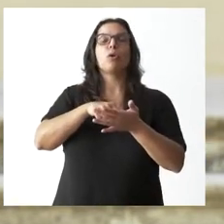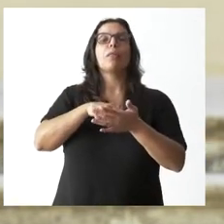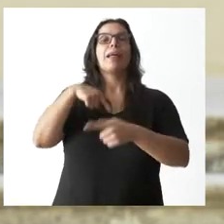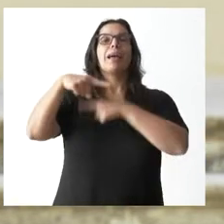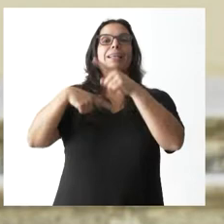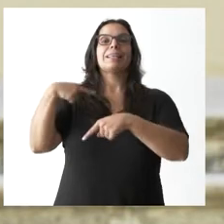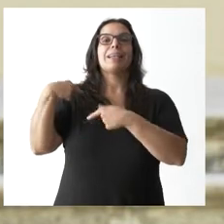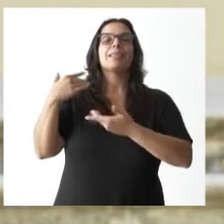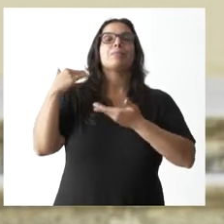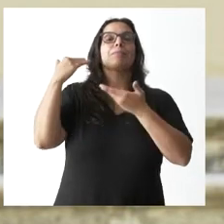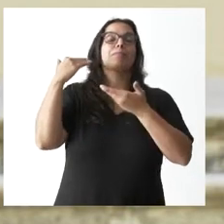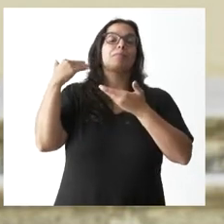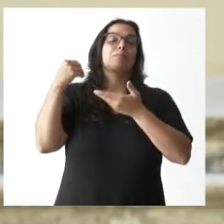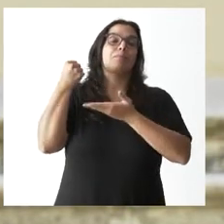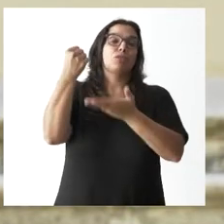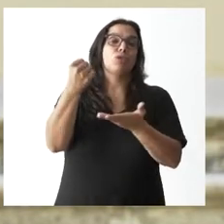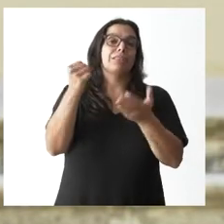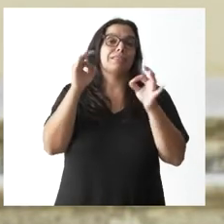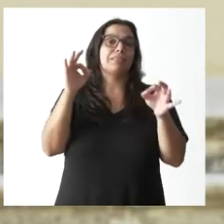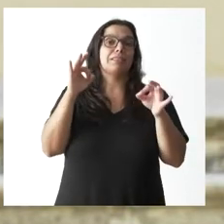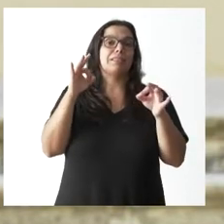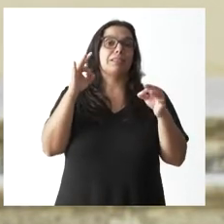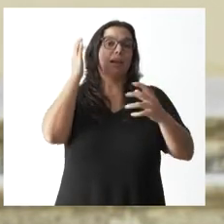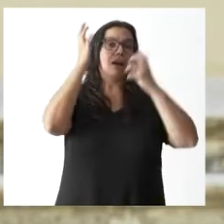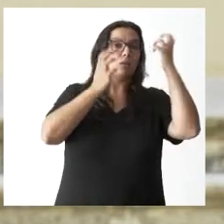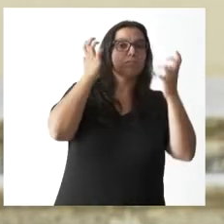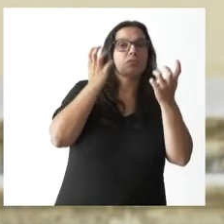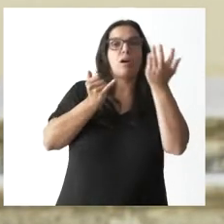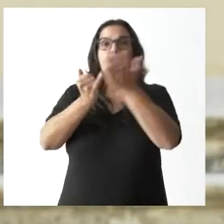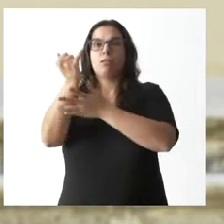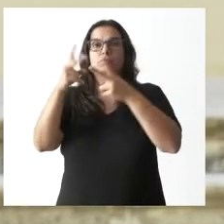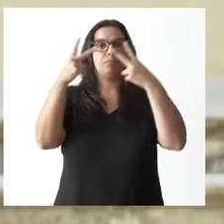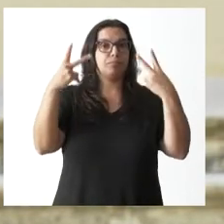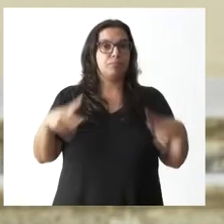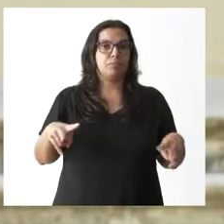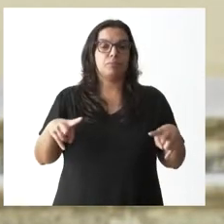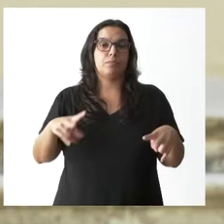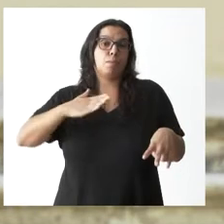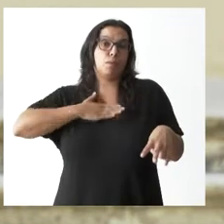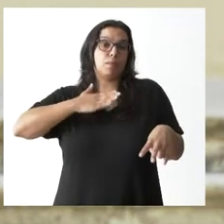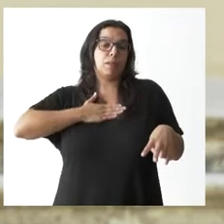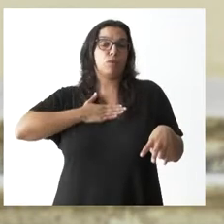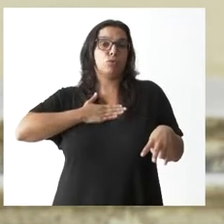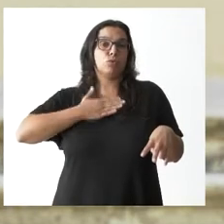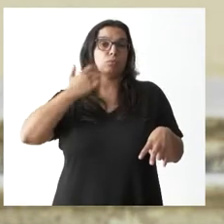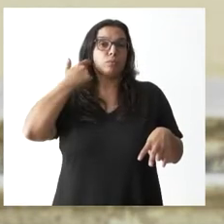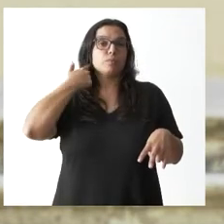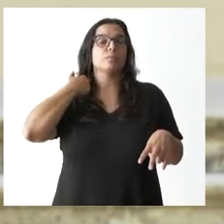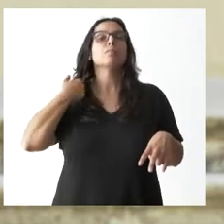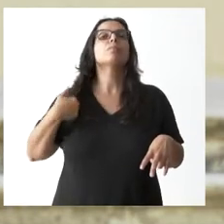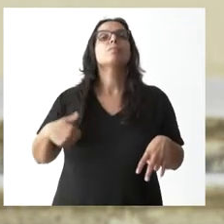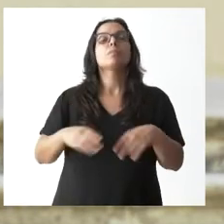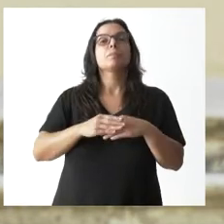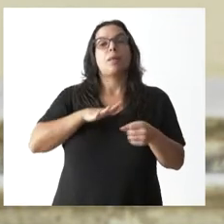explotaciones agrarias, tanto para agricultores como ganaderos, en el ámbito